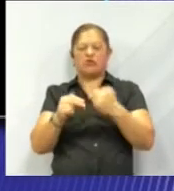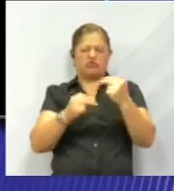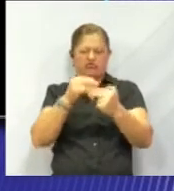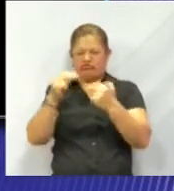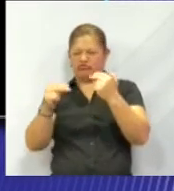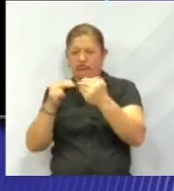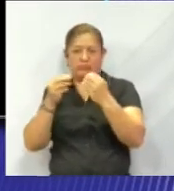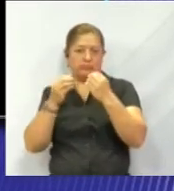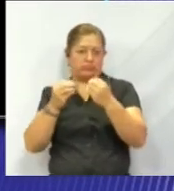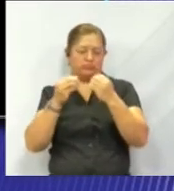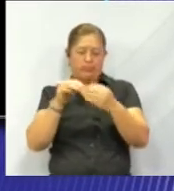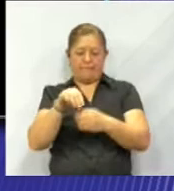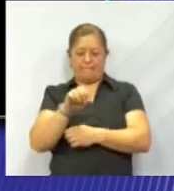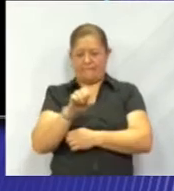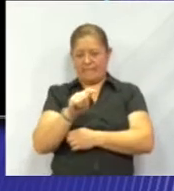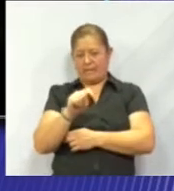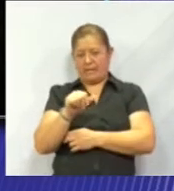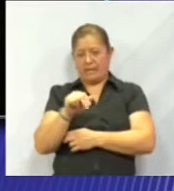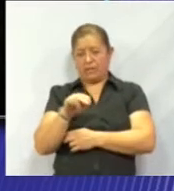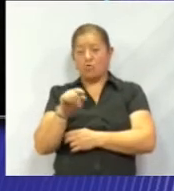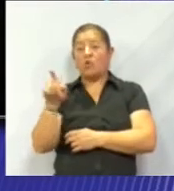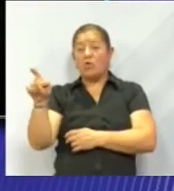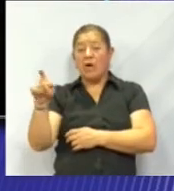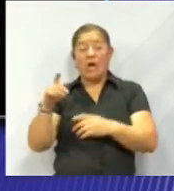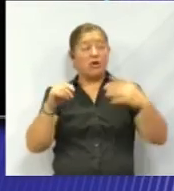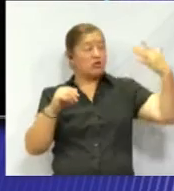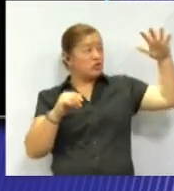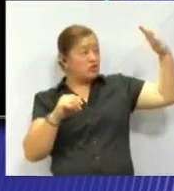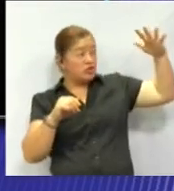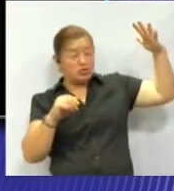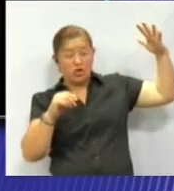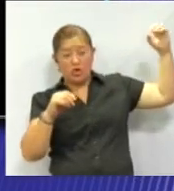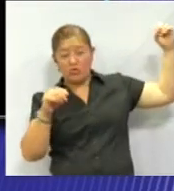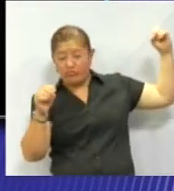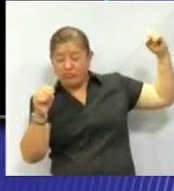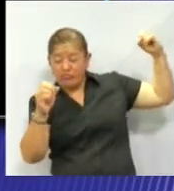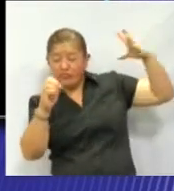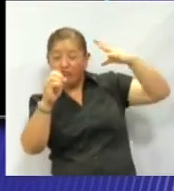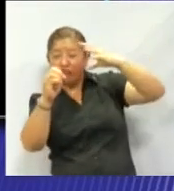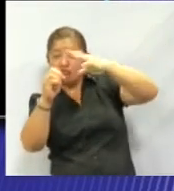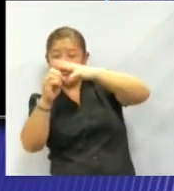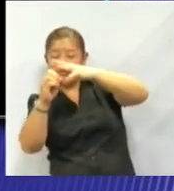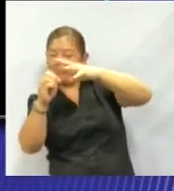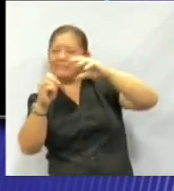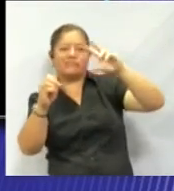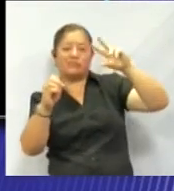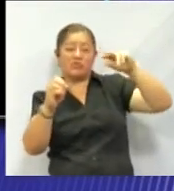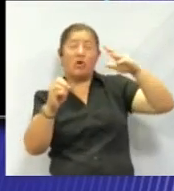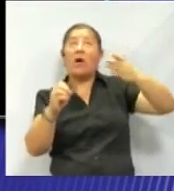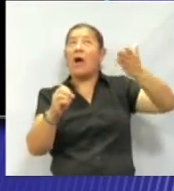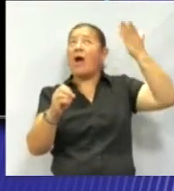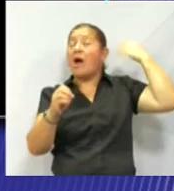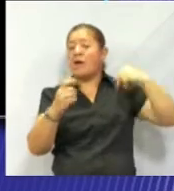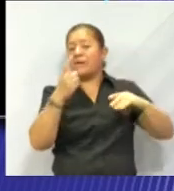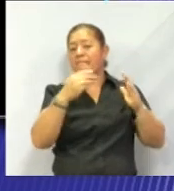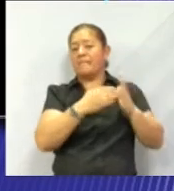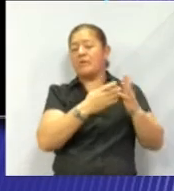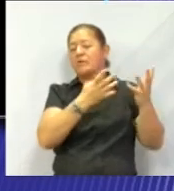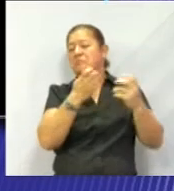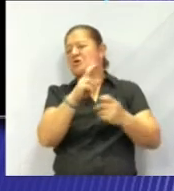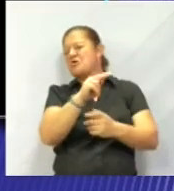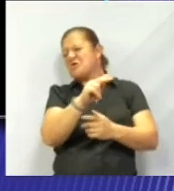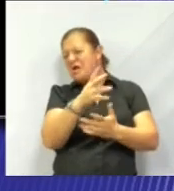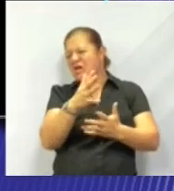tal vez los rayos del sol no lleguen hasta el planeta de Urano, pero sí llegó entre los años 80 y 90